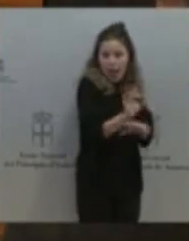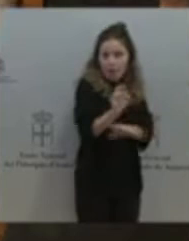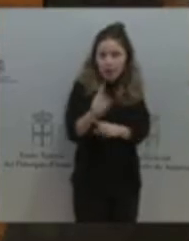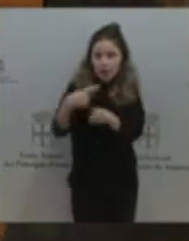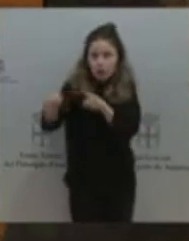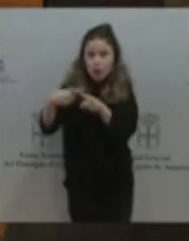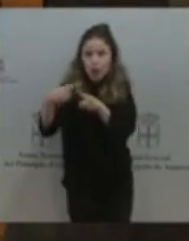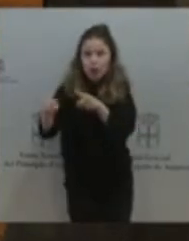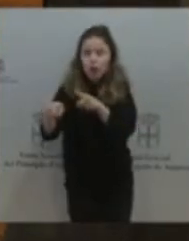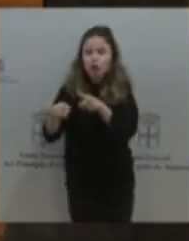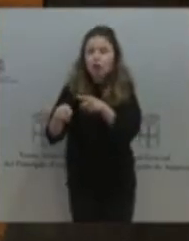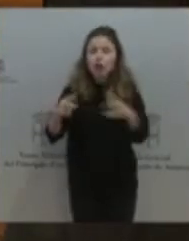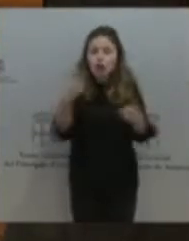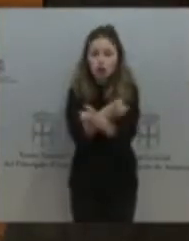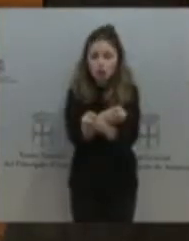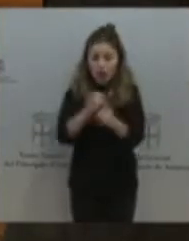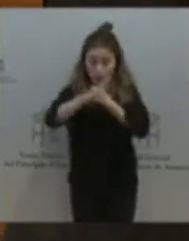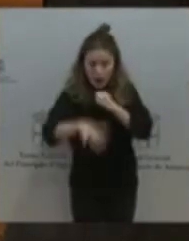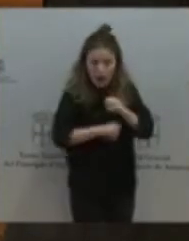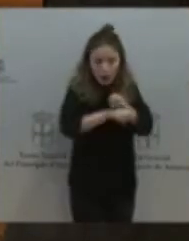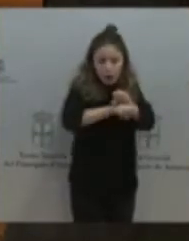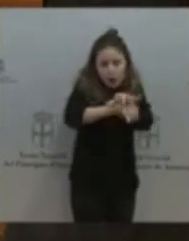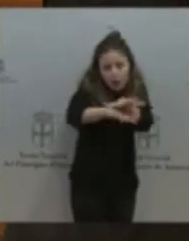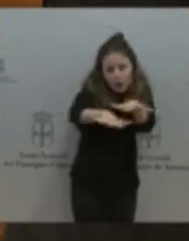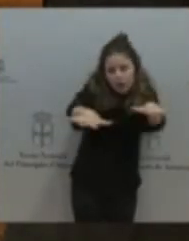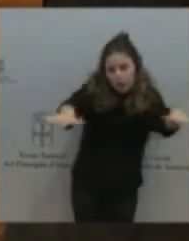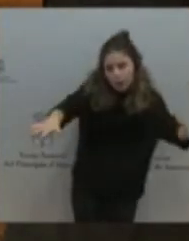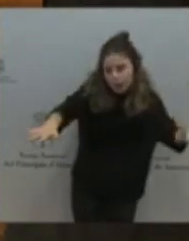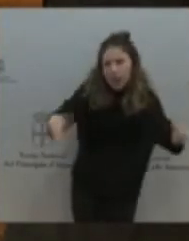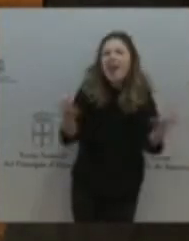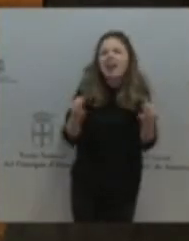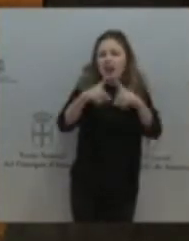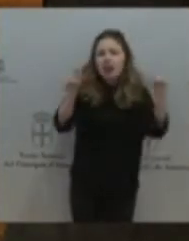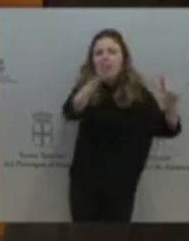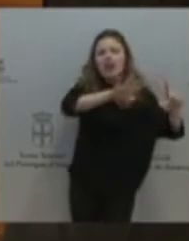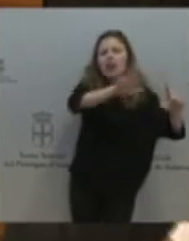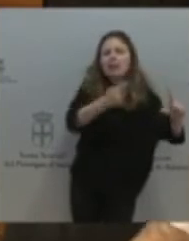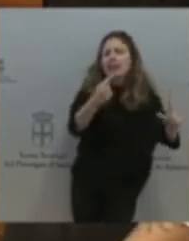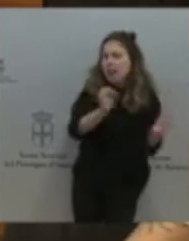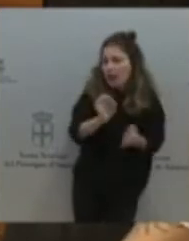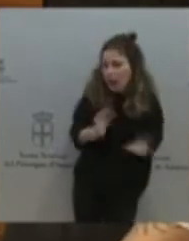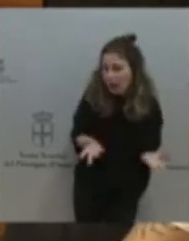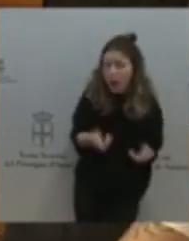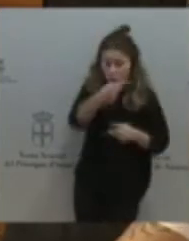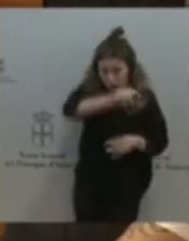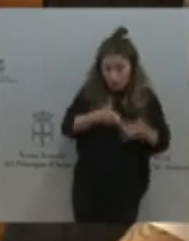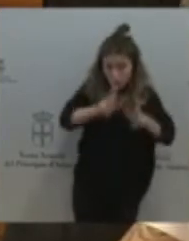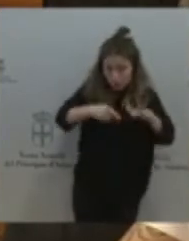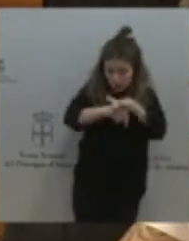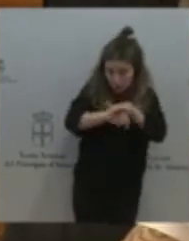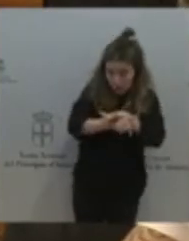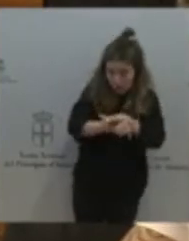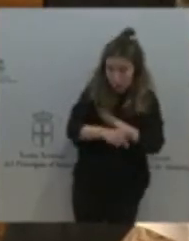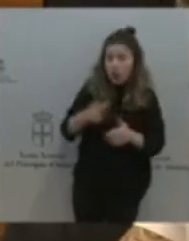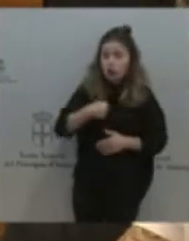occidental? ¿Qué pasa con los pescadores del occidente? ¿No tienen nada que decir? Y ustedes están permitiendo que esto se tramite. Cuando yo les digo, no me da tiempo, pero le aseguro, señor